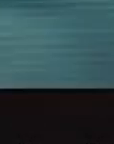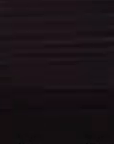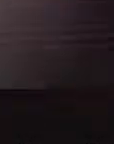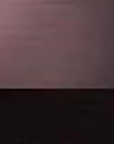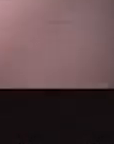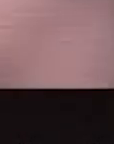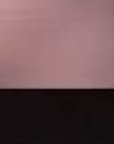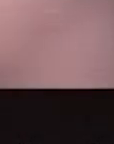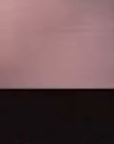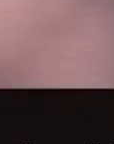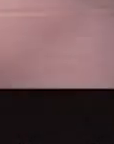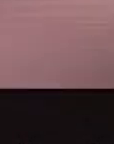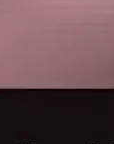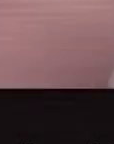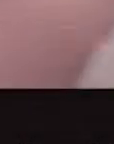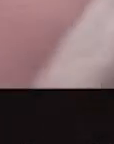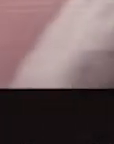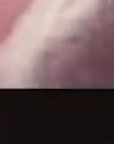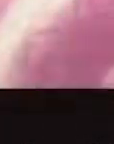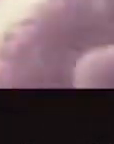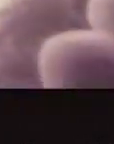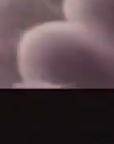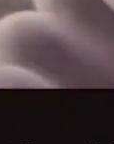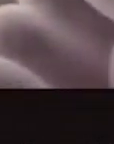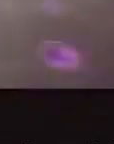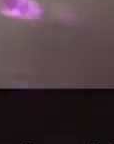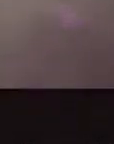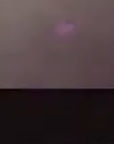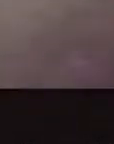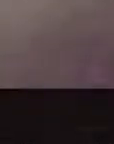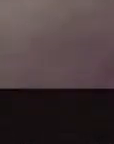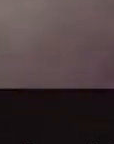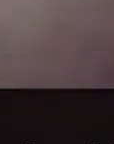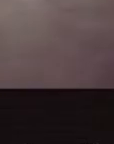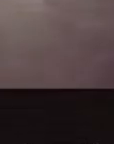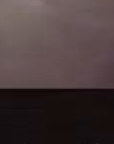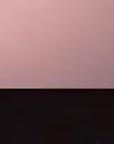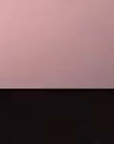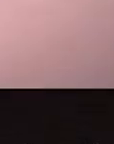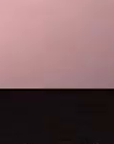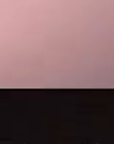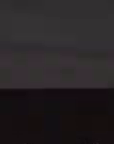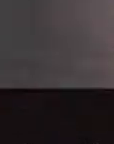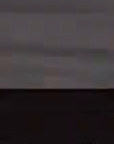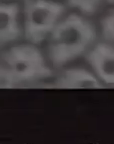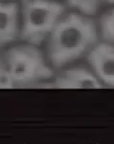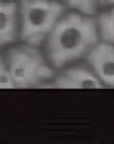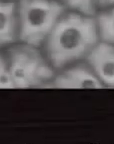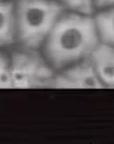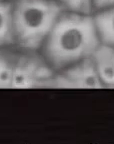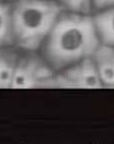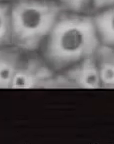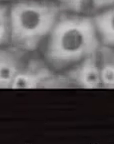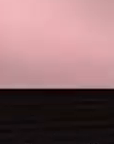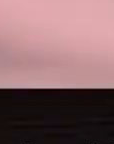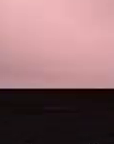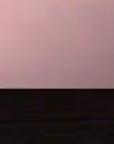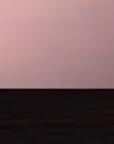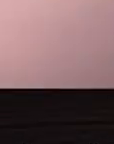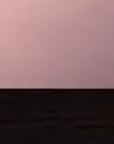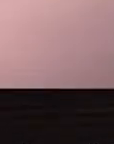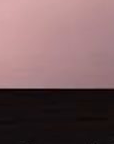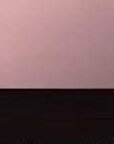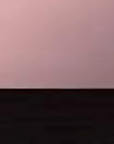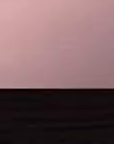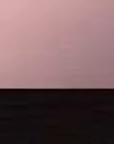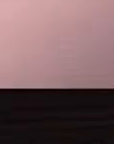bucal, cambian el código genético de ellas y las convierten en células agresoras y multiplicadoras. Como